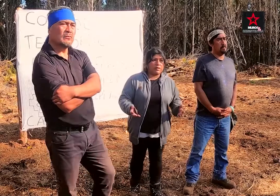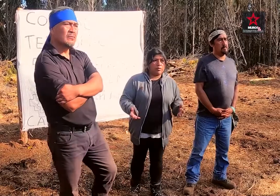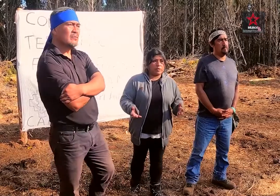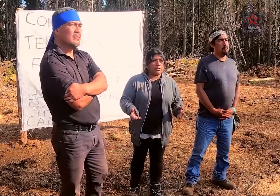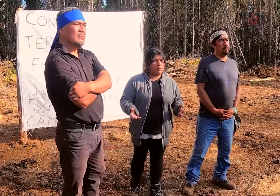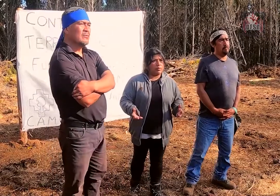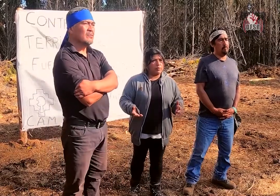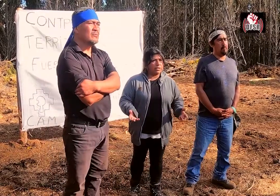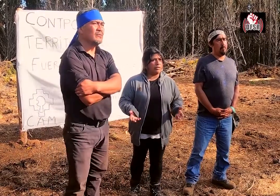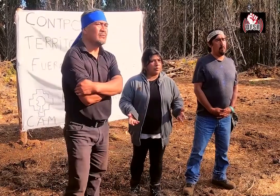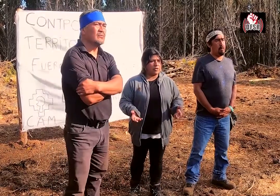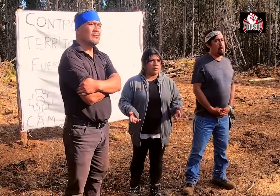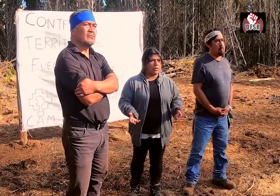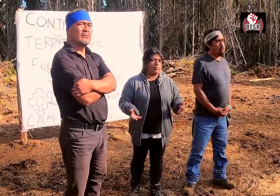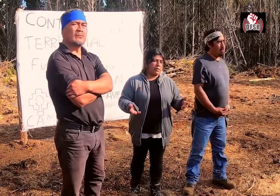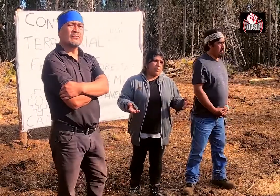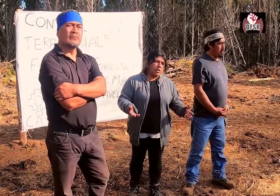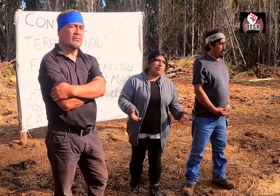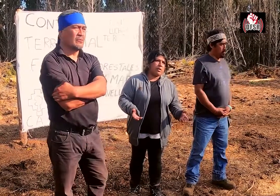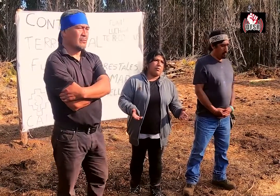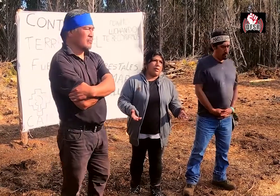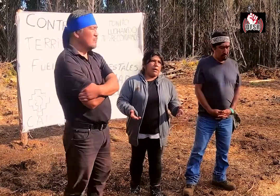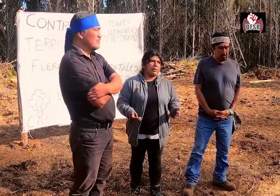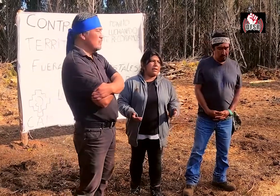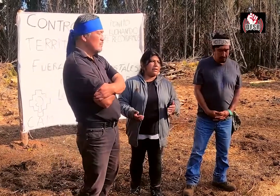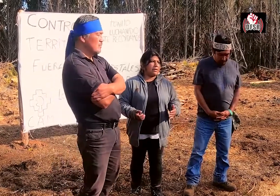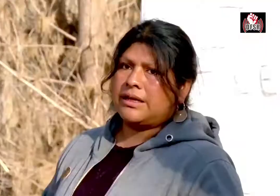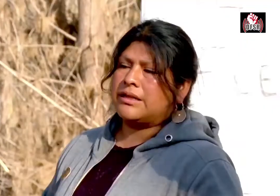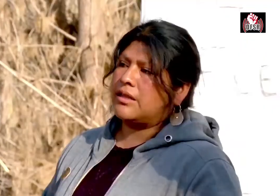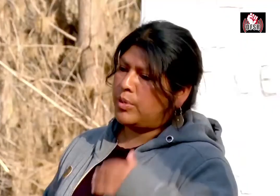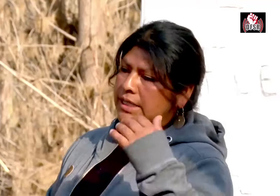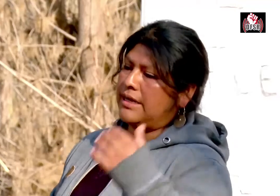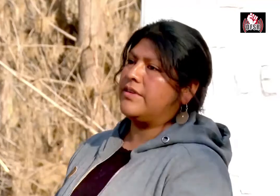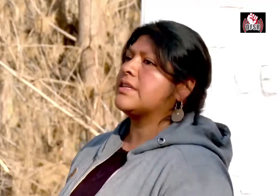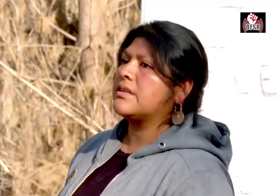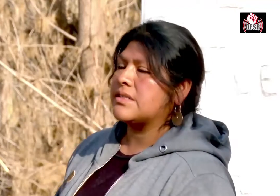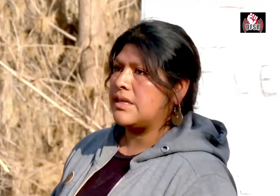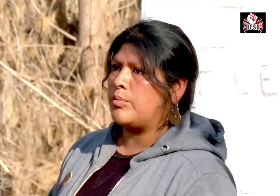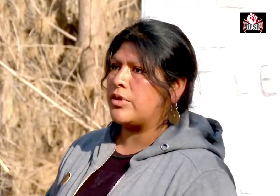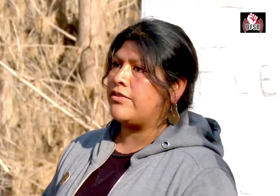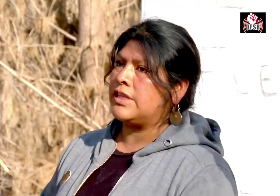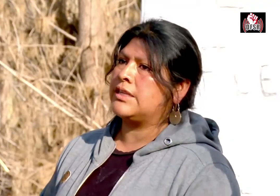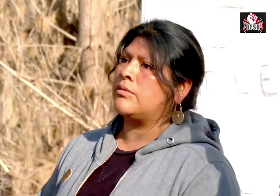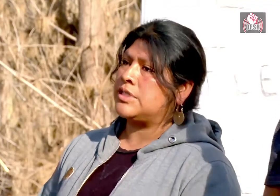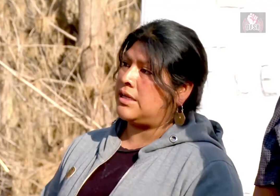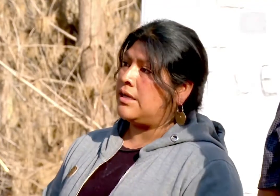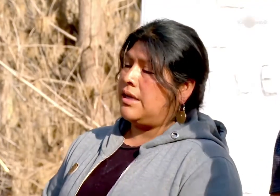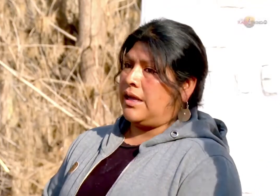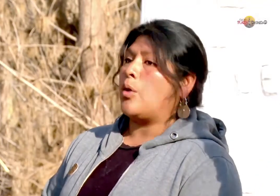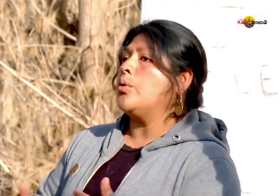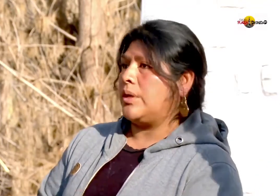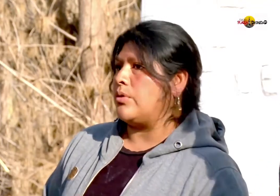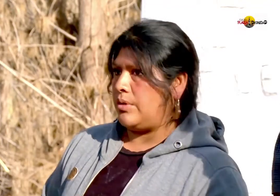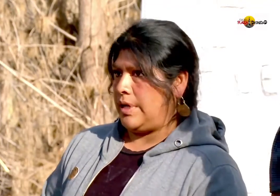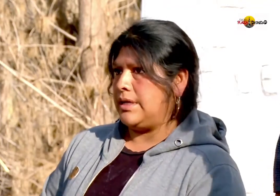acaba todo este trabajo político mapuche que hemos desarrollado, está muy equivocado. Aquí hay gente que está dispuesta a dar la vida, sí es necesario por defender esta lucha que